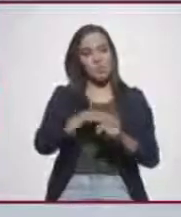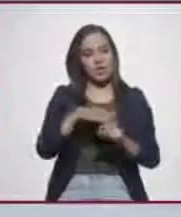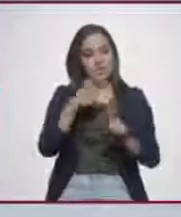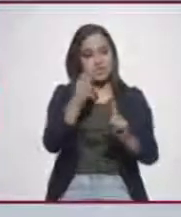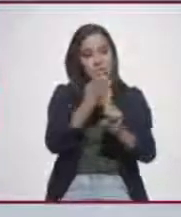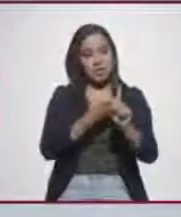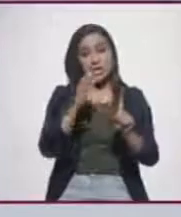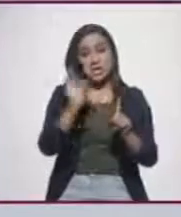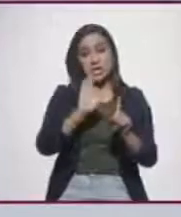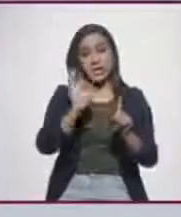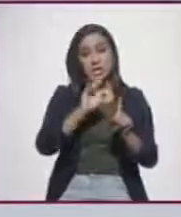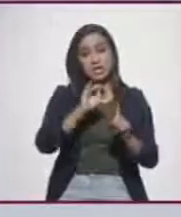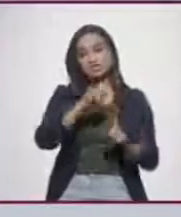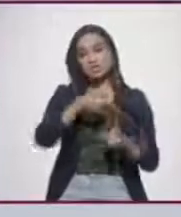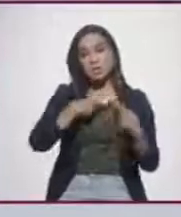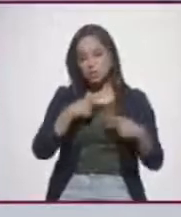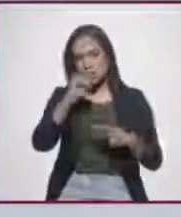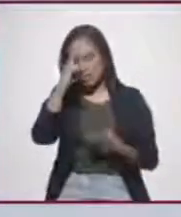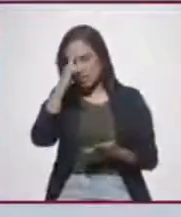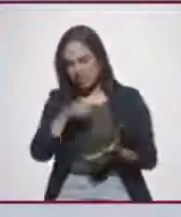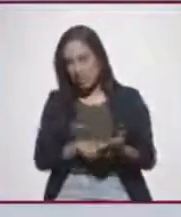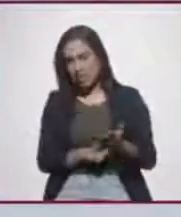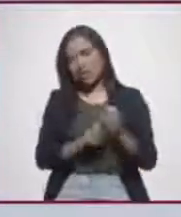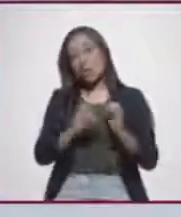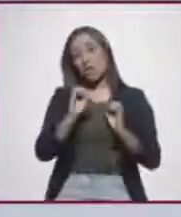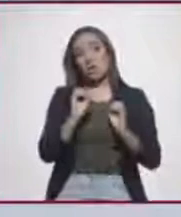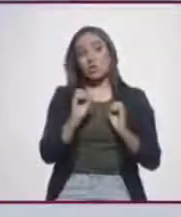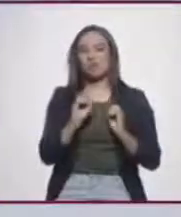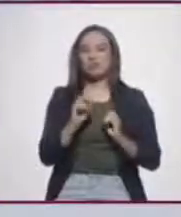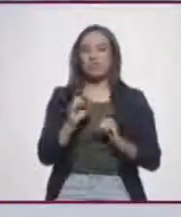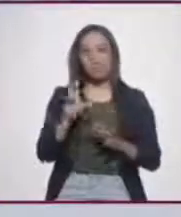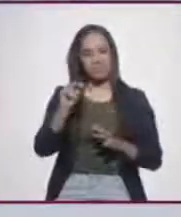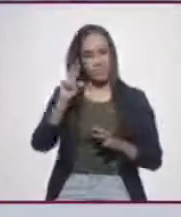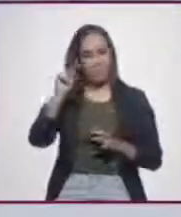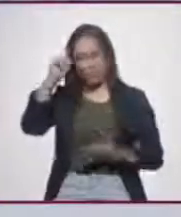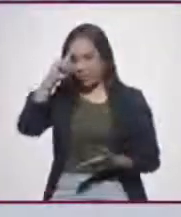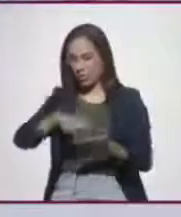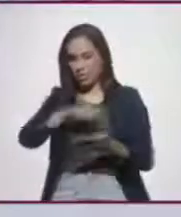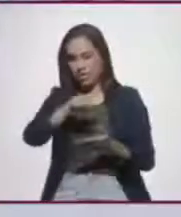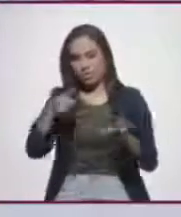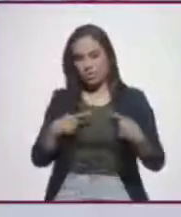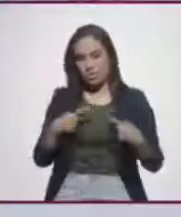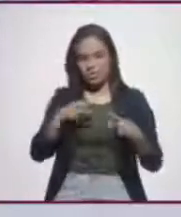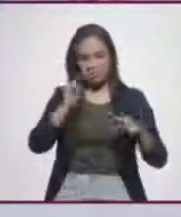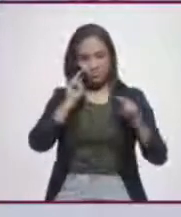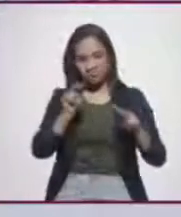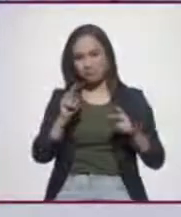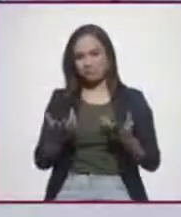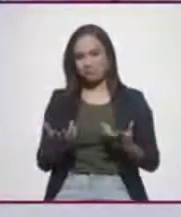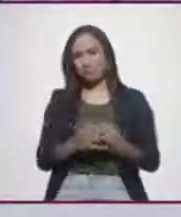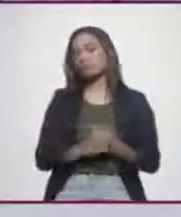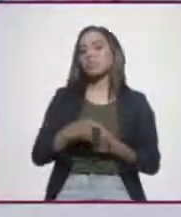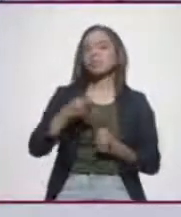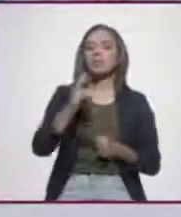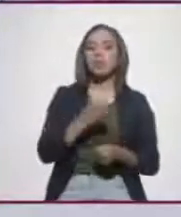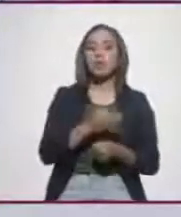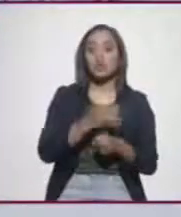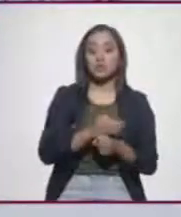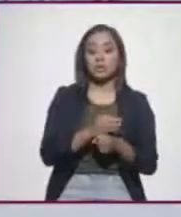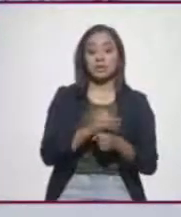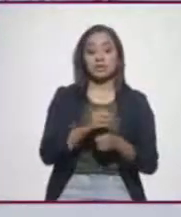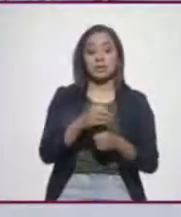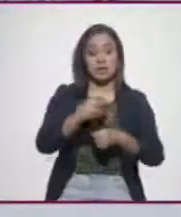resultados convencen o no a la sociedad, que esa ya es otra cuestión, pero el panorama que se ve de entrada, pues es de cifras que